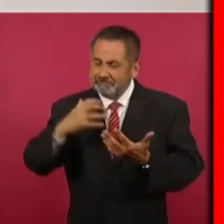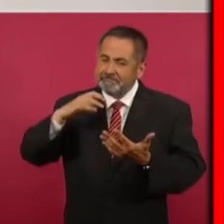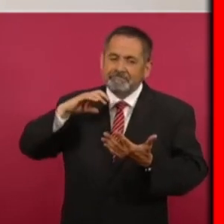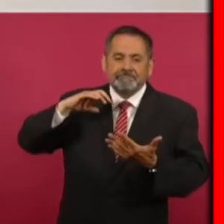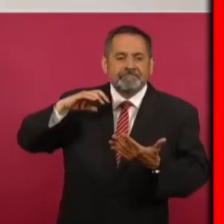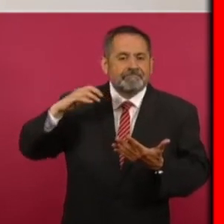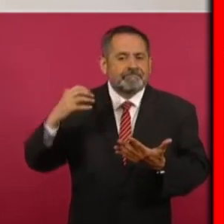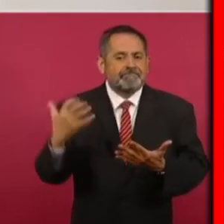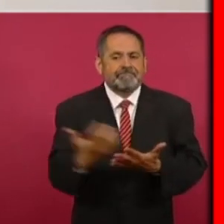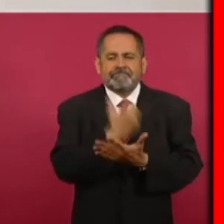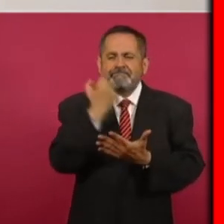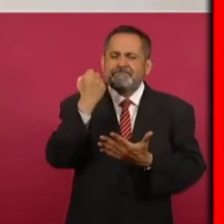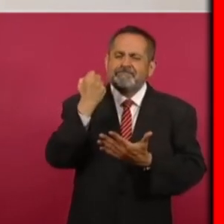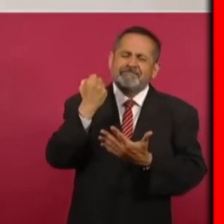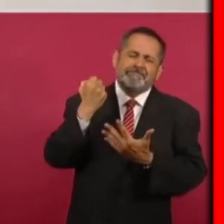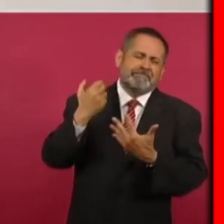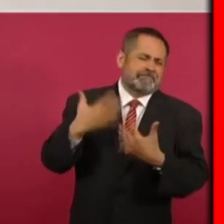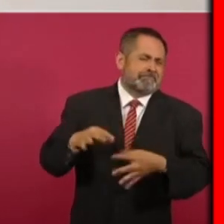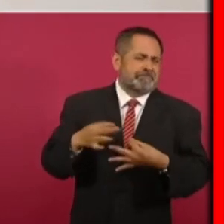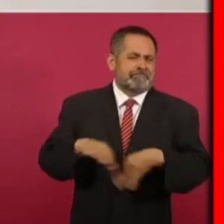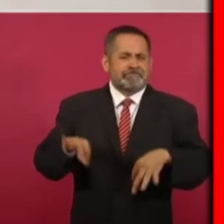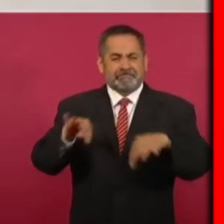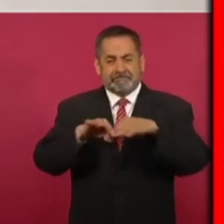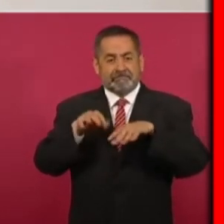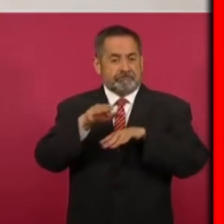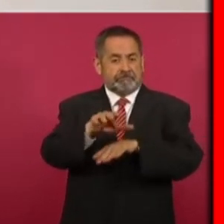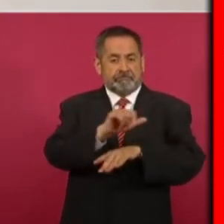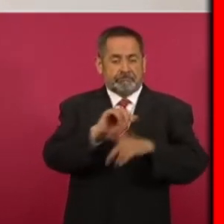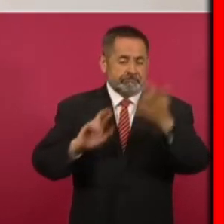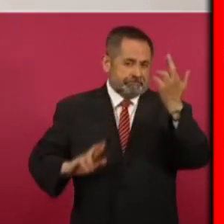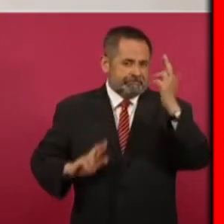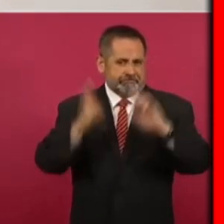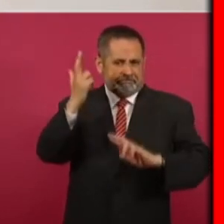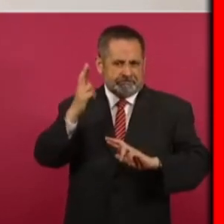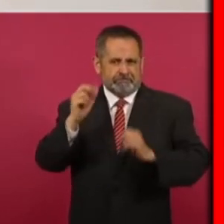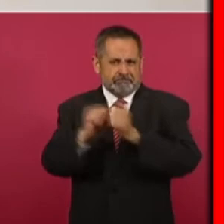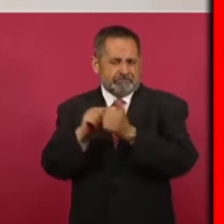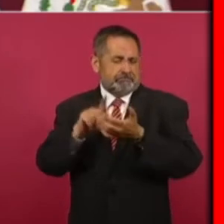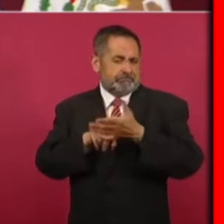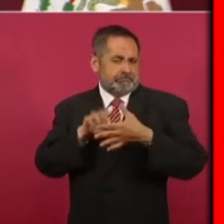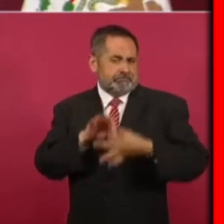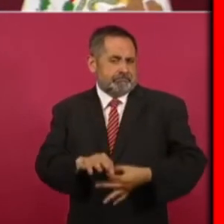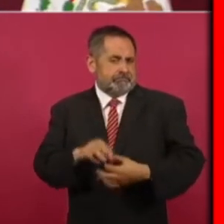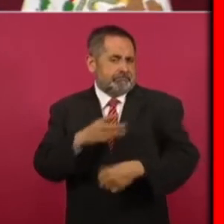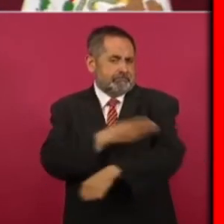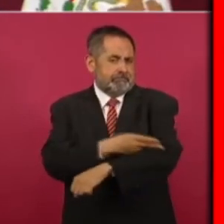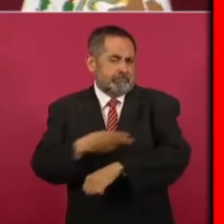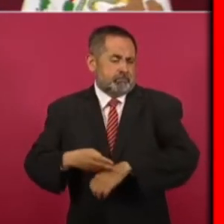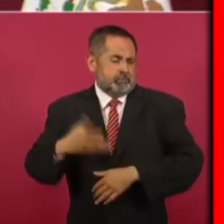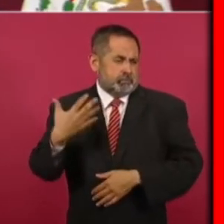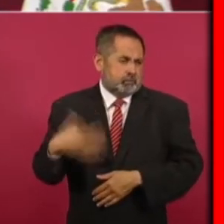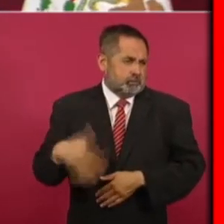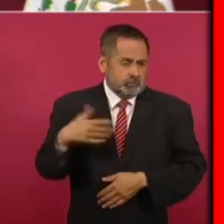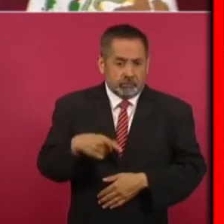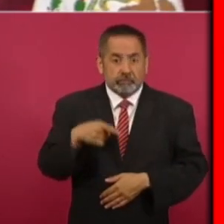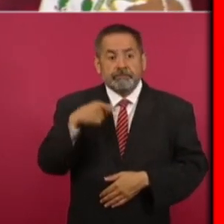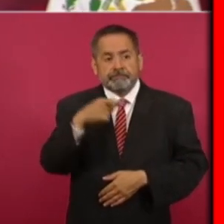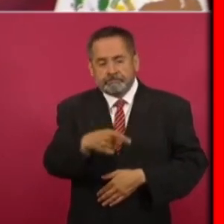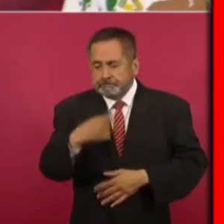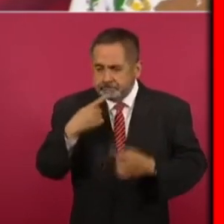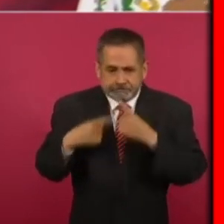pues más importante de la revolución maderista porque ahí se firman